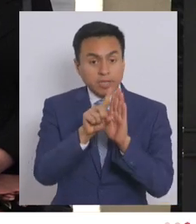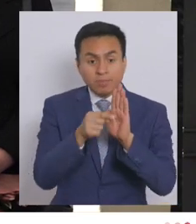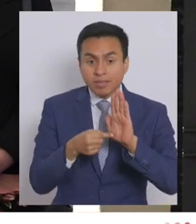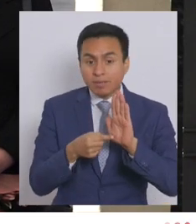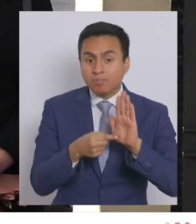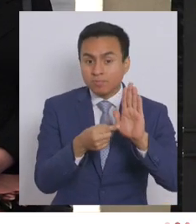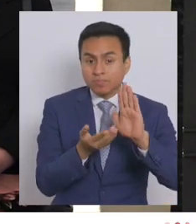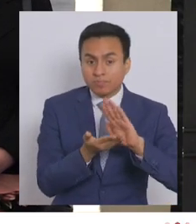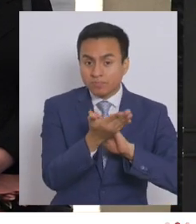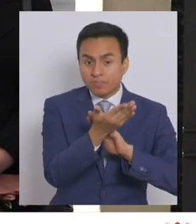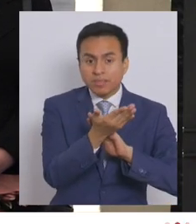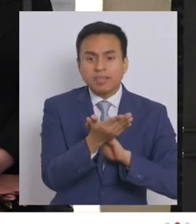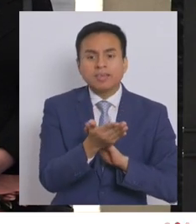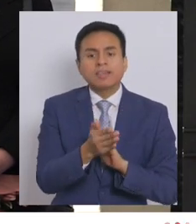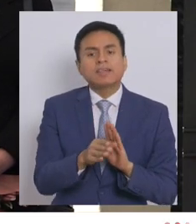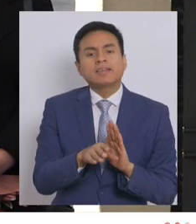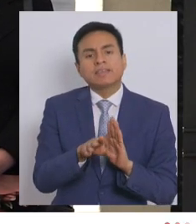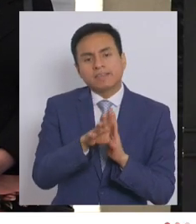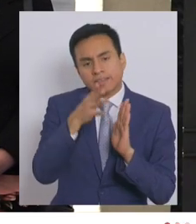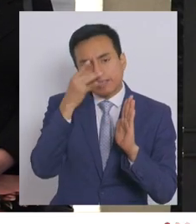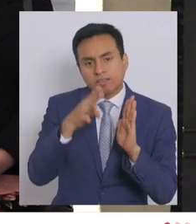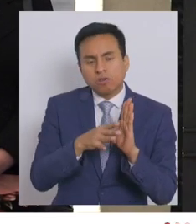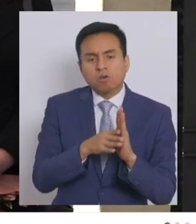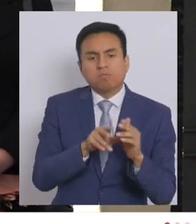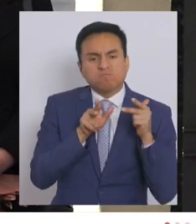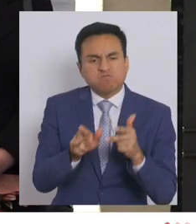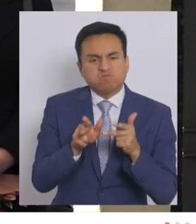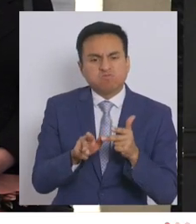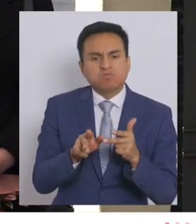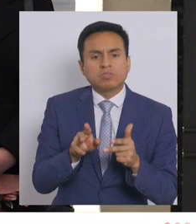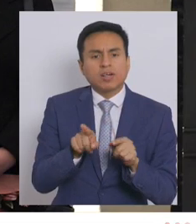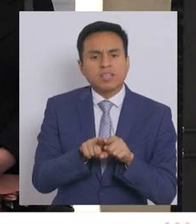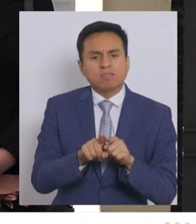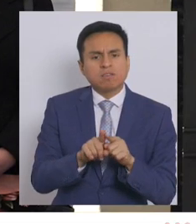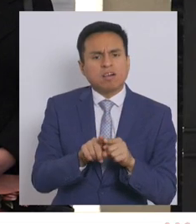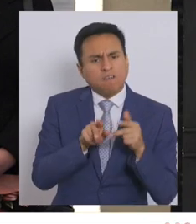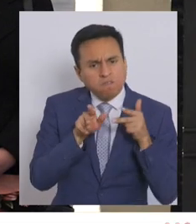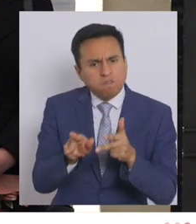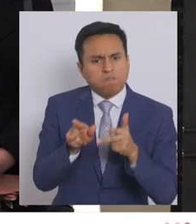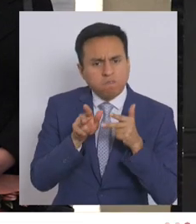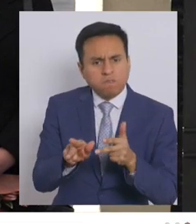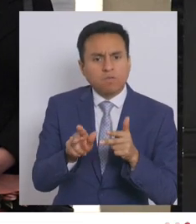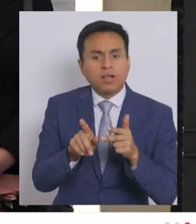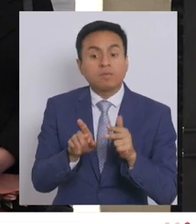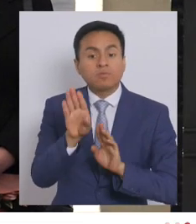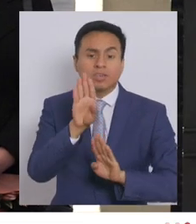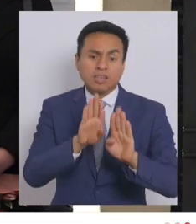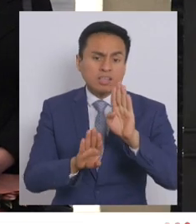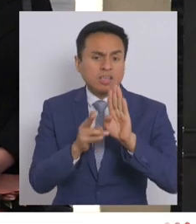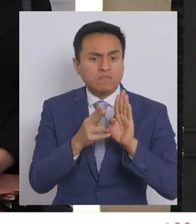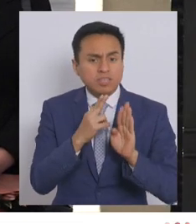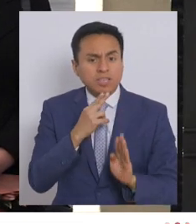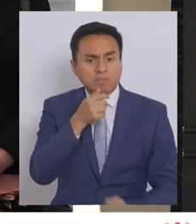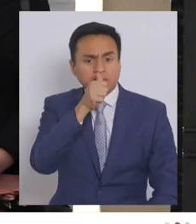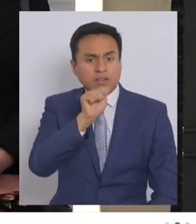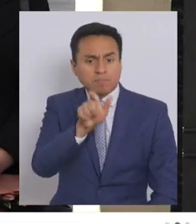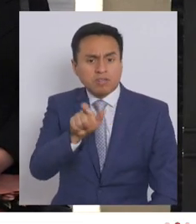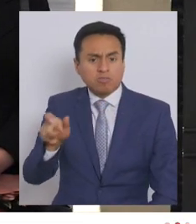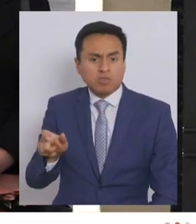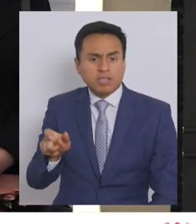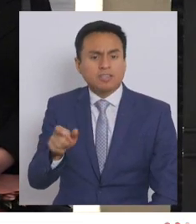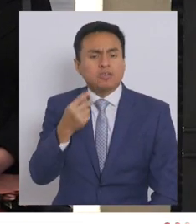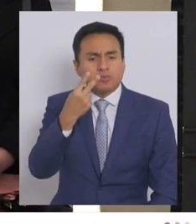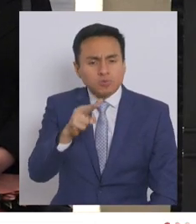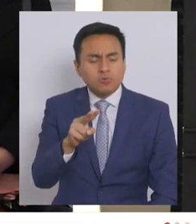también crea el delito del hostigamiento o del acoso, para proteger la vida privada de las personas, para